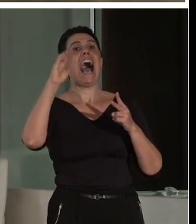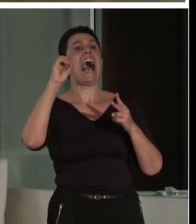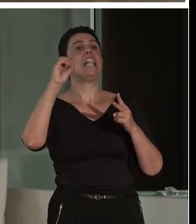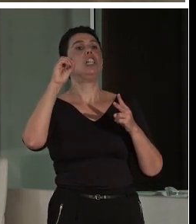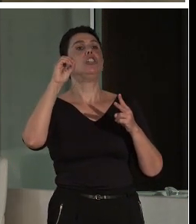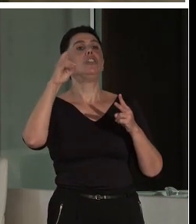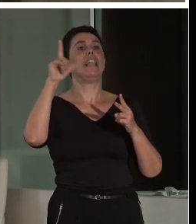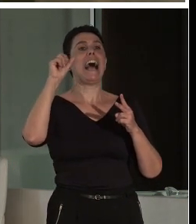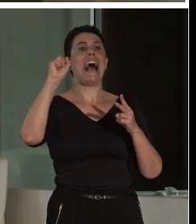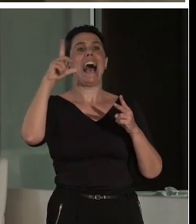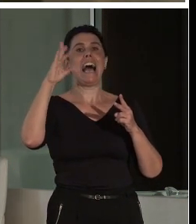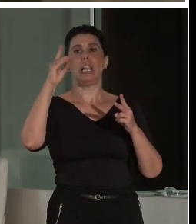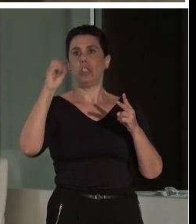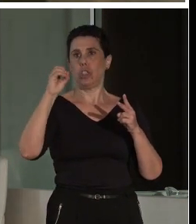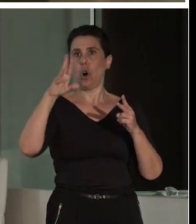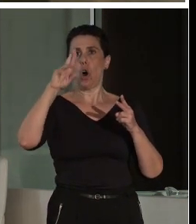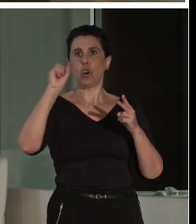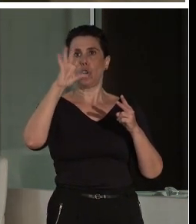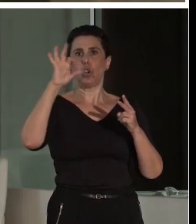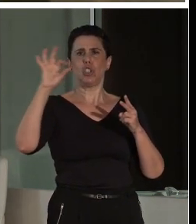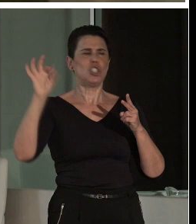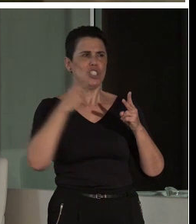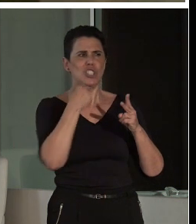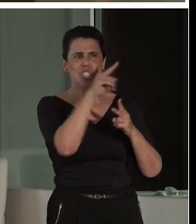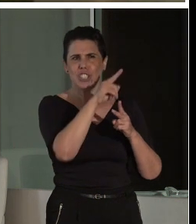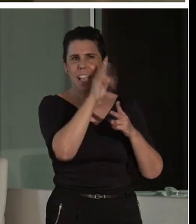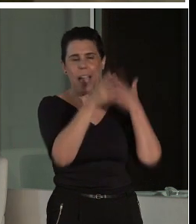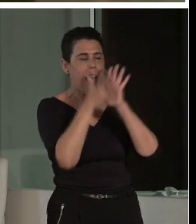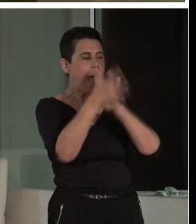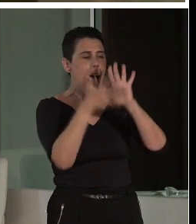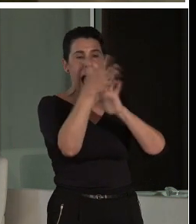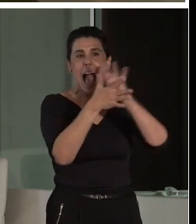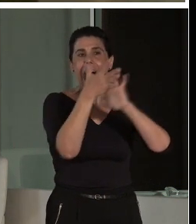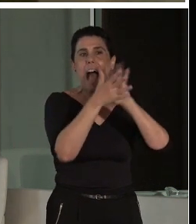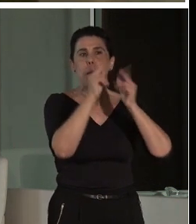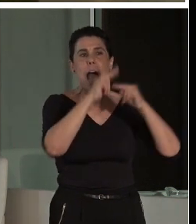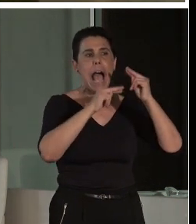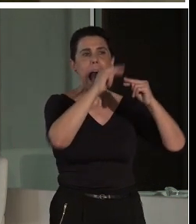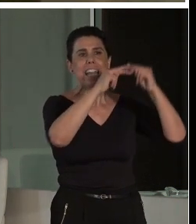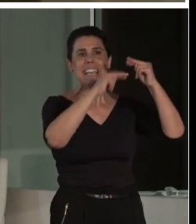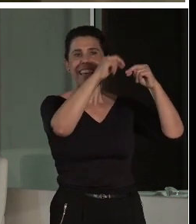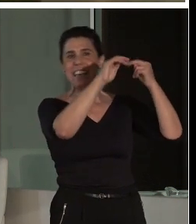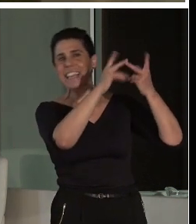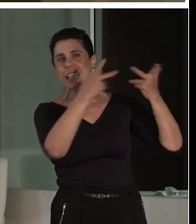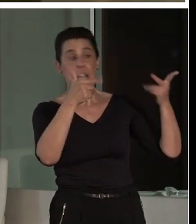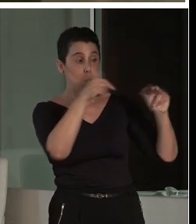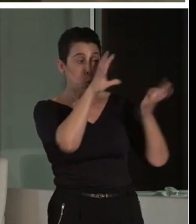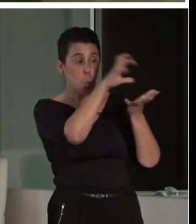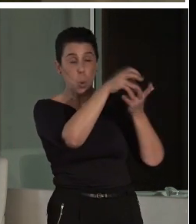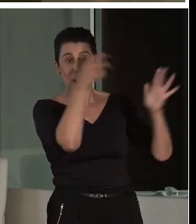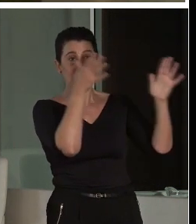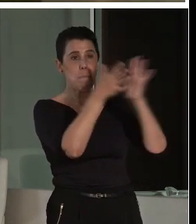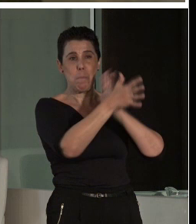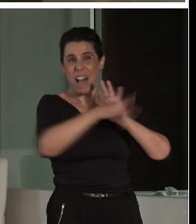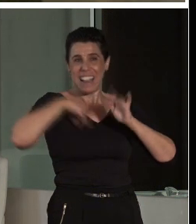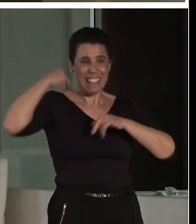la arquitectura de la ciudad, de las permanencias. Las permanencias. La ciudad, decía Baudelaire, que la